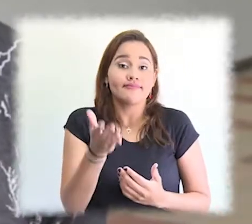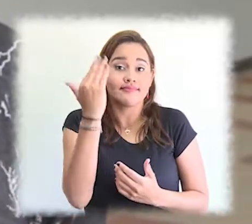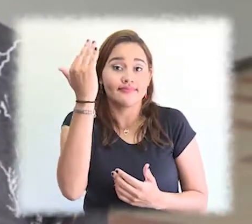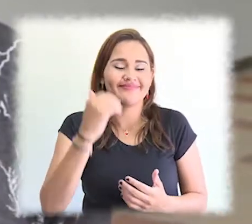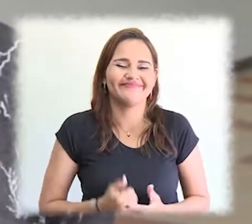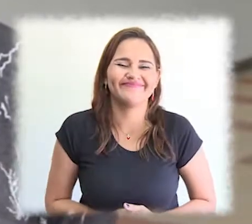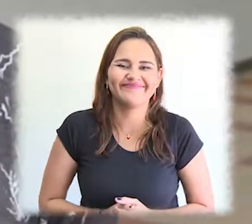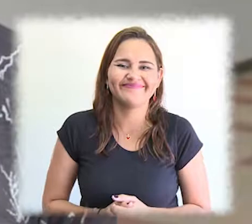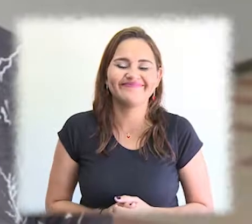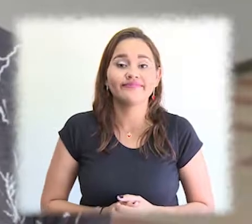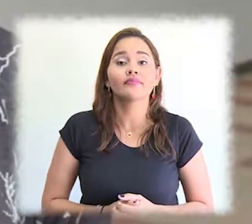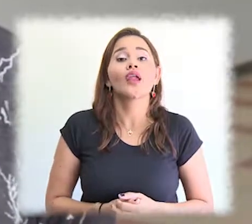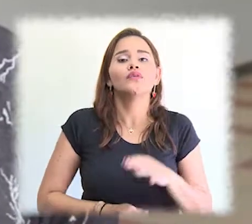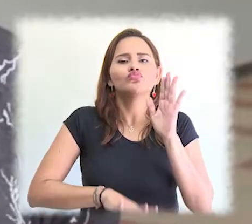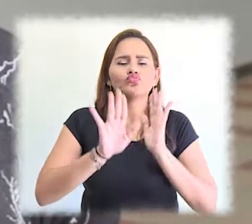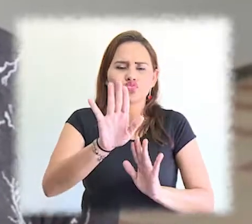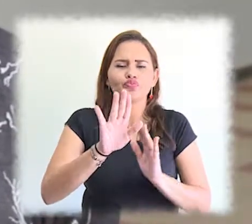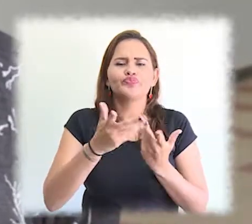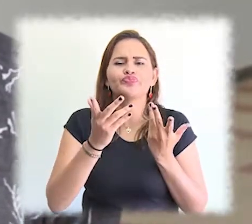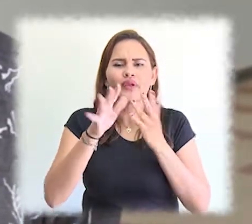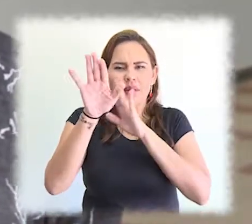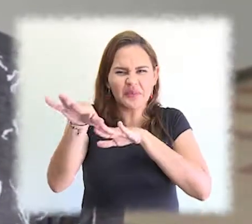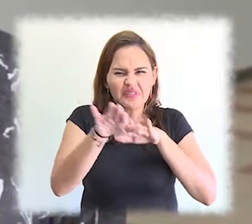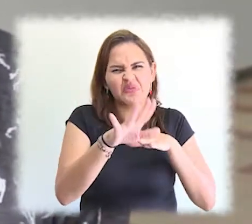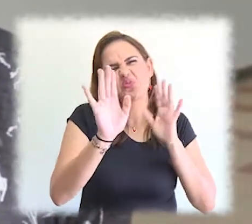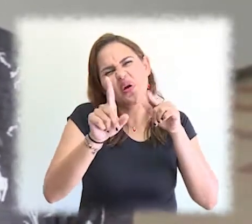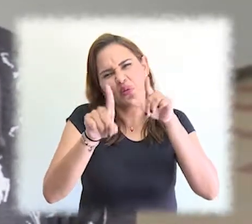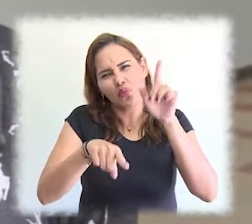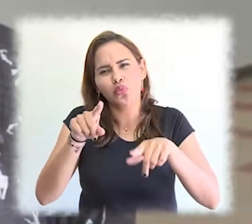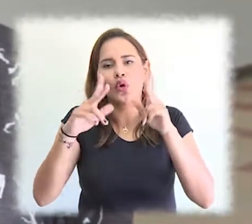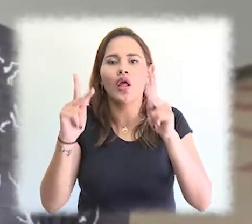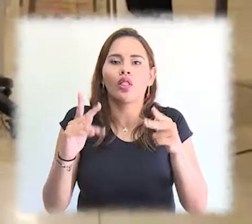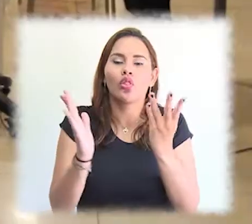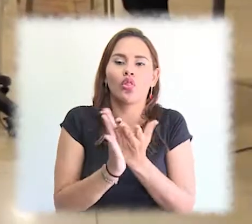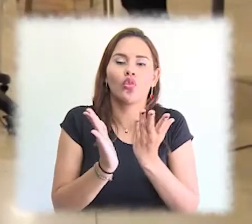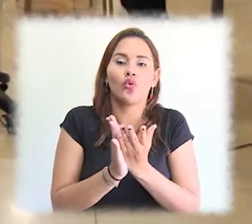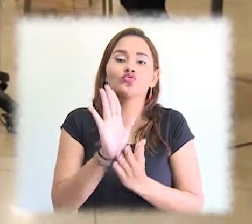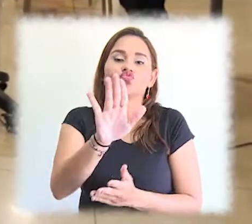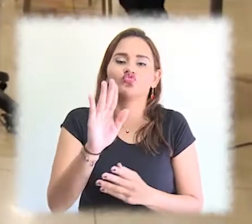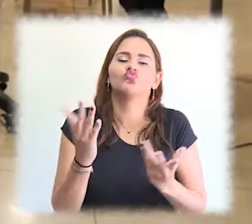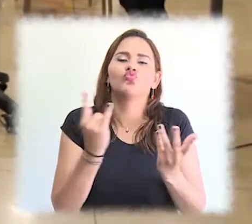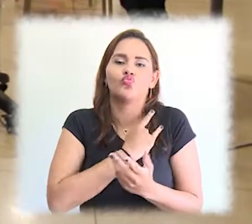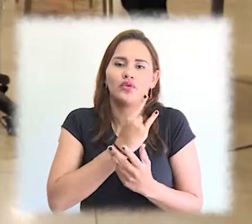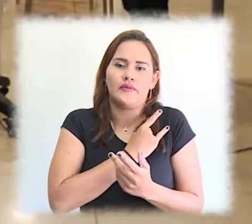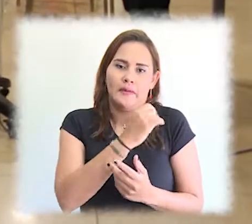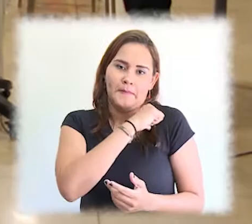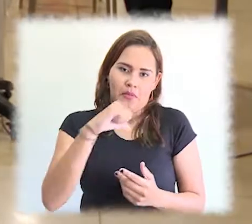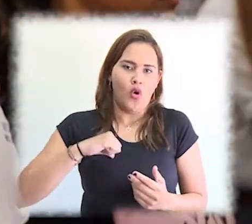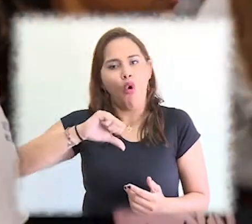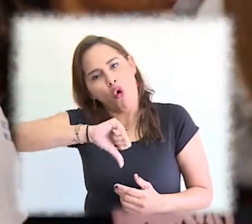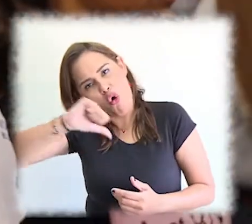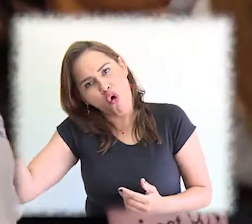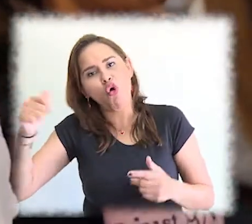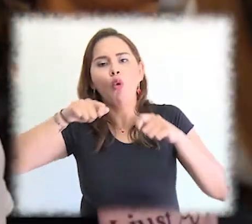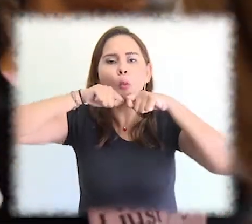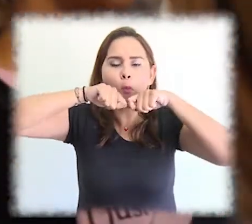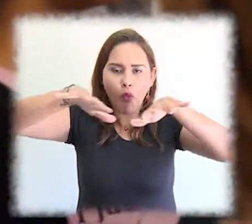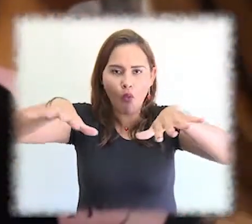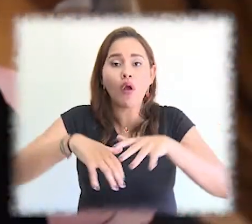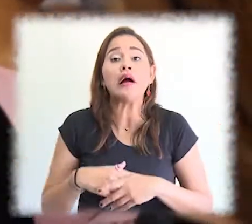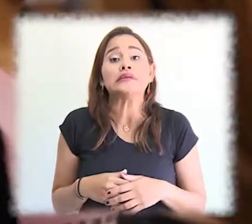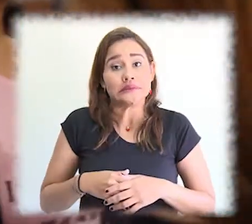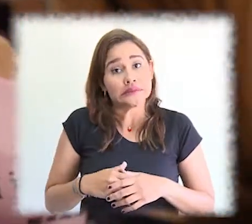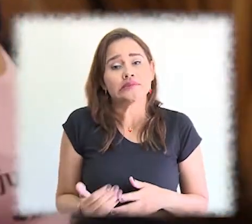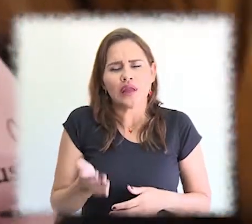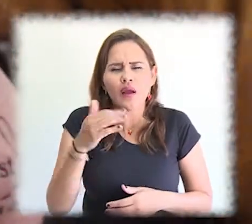y cómo llegar a resultados y cómo exponer estos resultados en una conferencia. Representantes de instituciones públicas y privadas